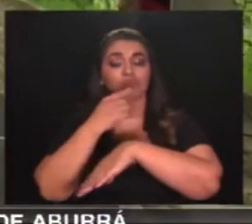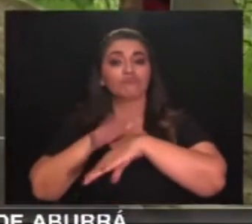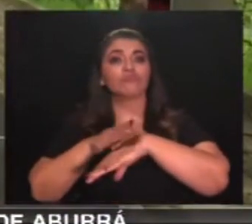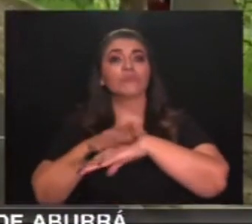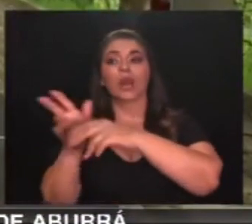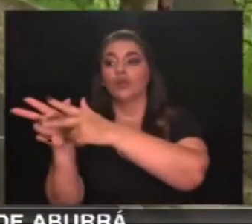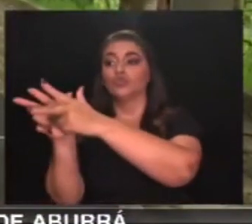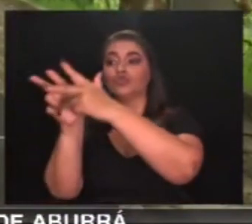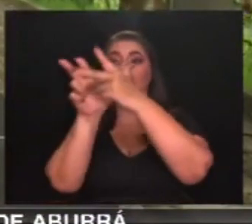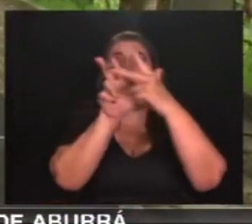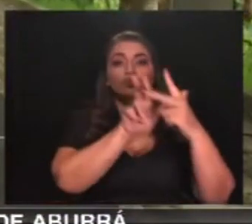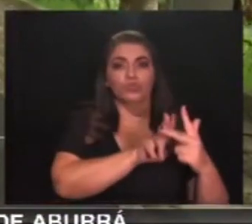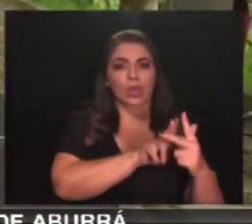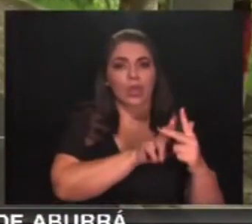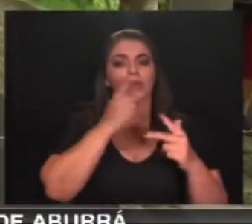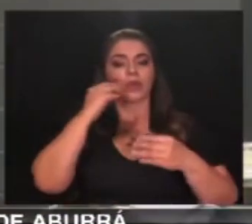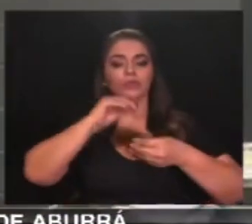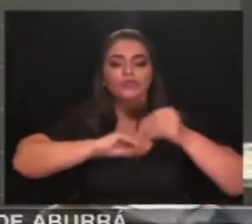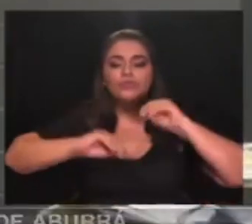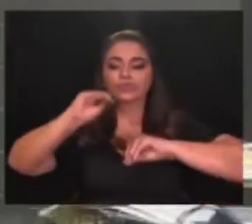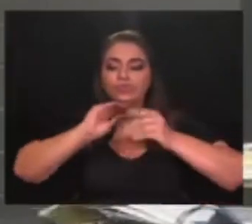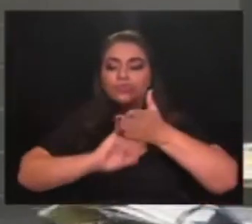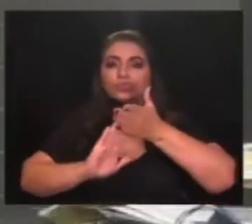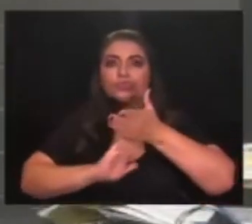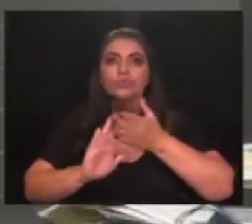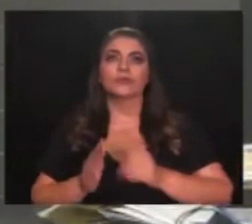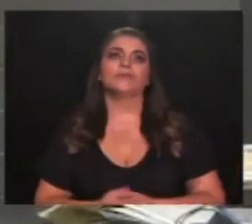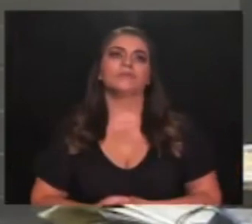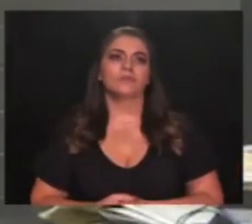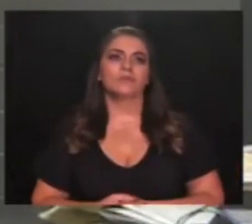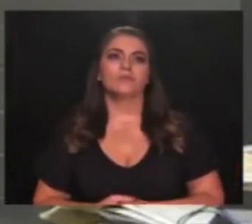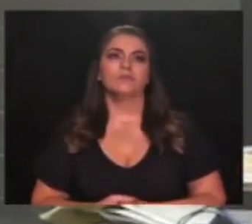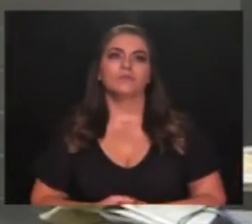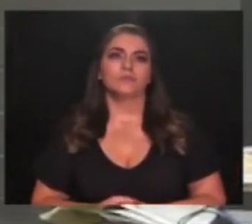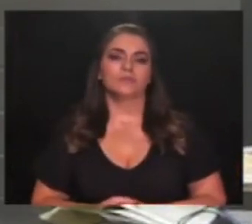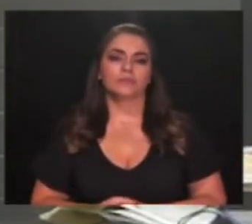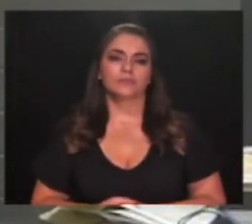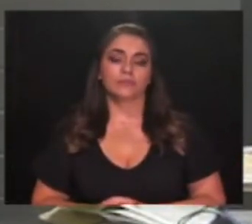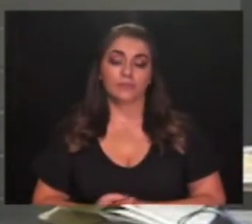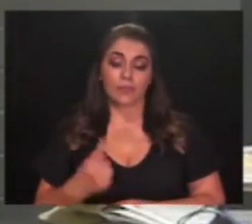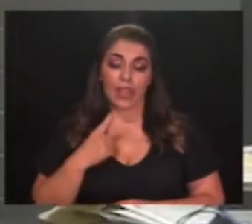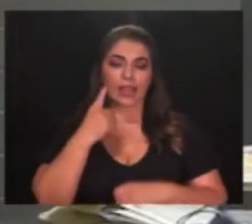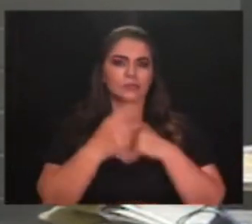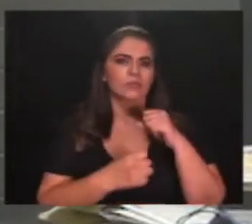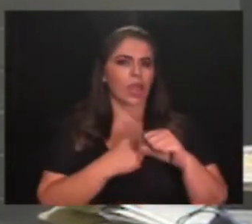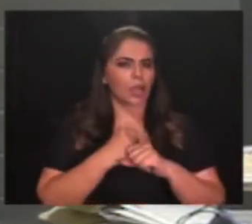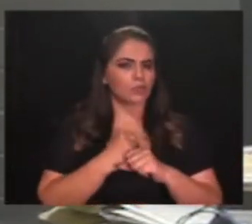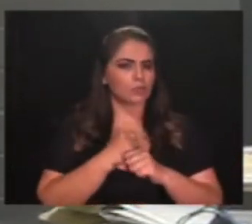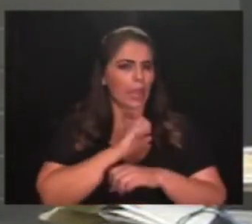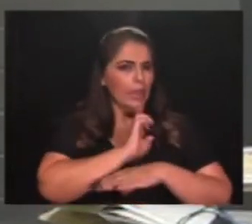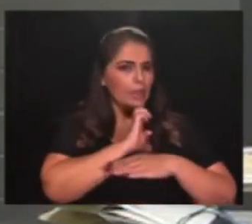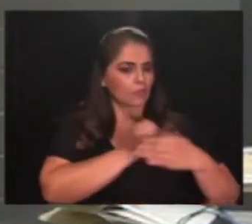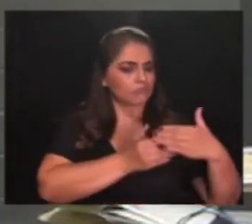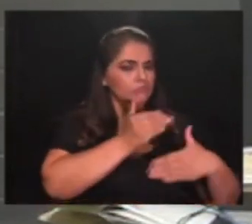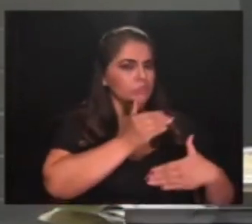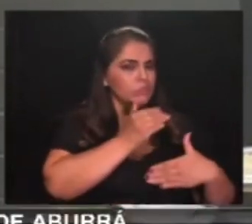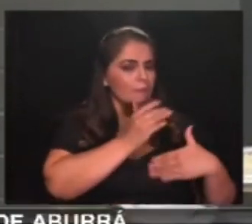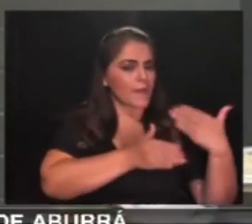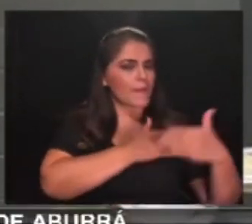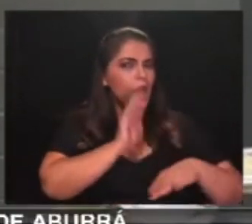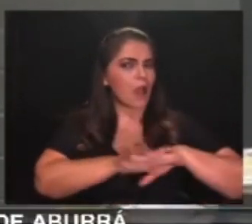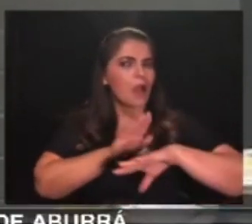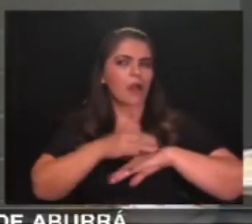ya inició con los estudios previos a las obras. Al inicio de este año nos dimos la tarea de averiguar en qué iba el proyecto